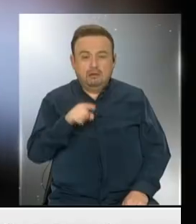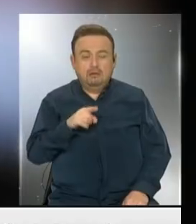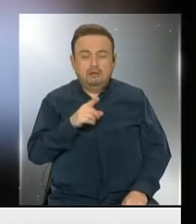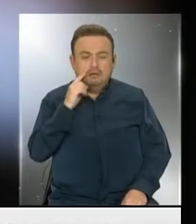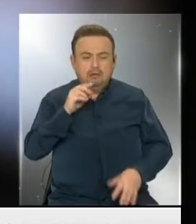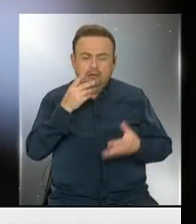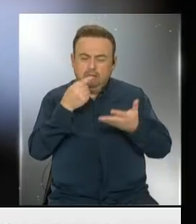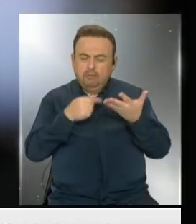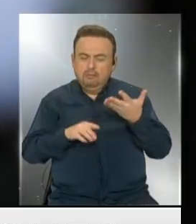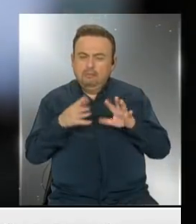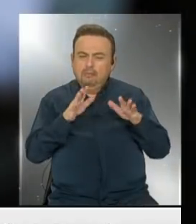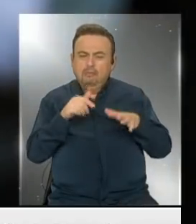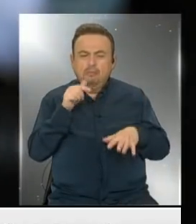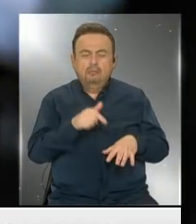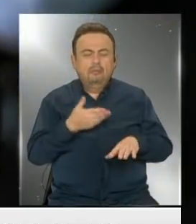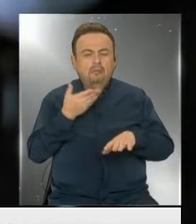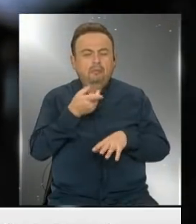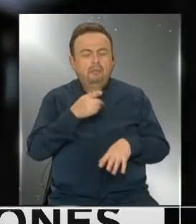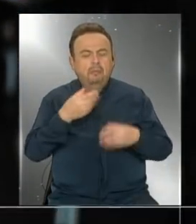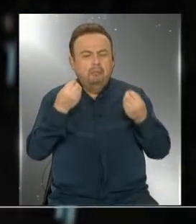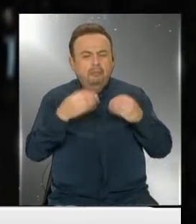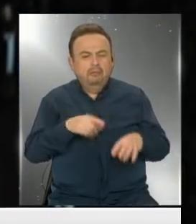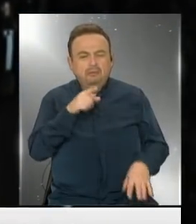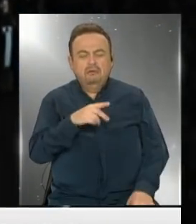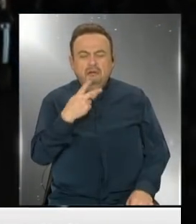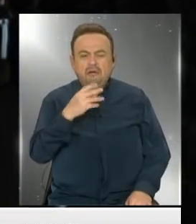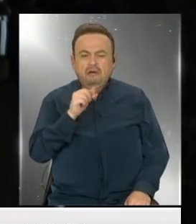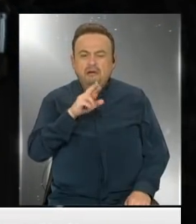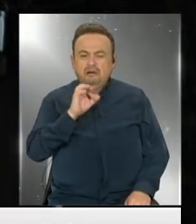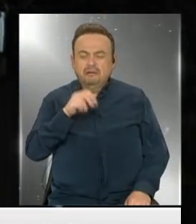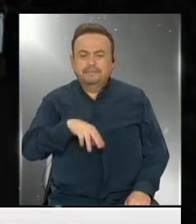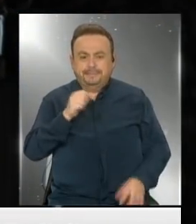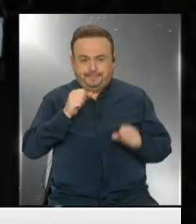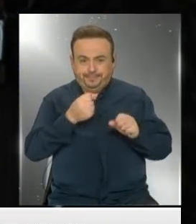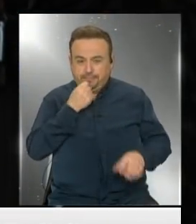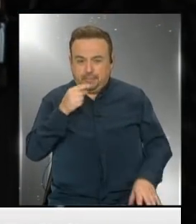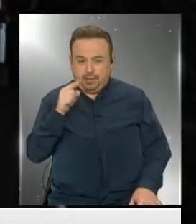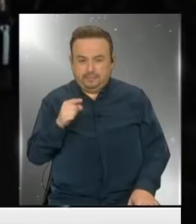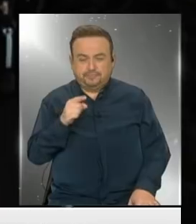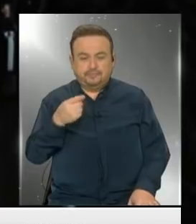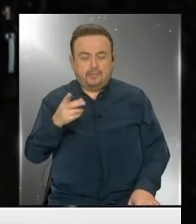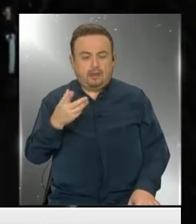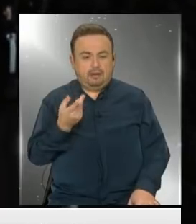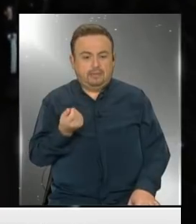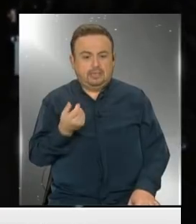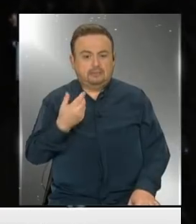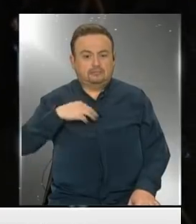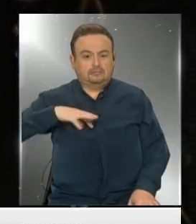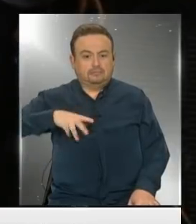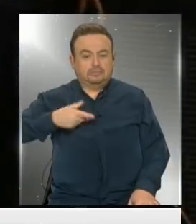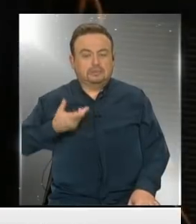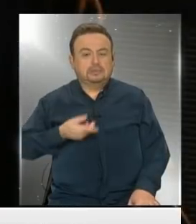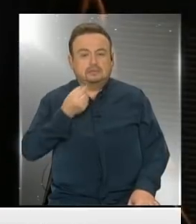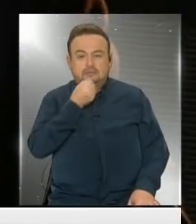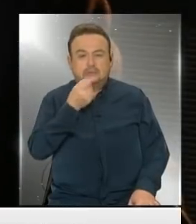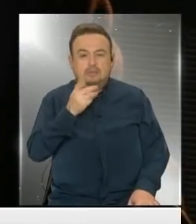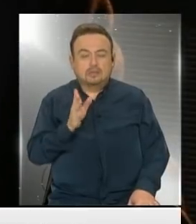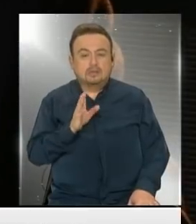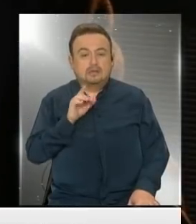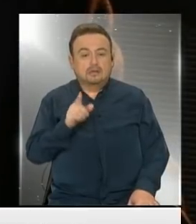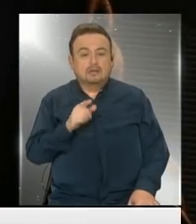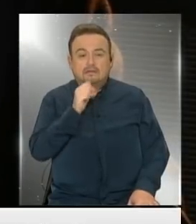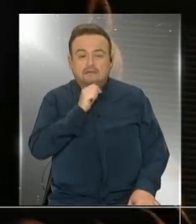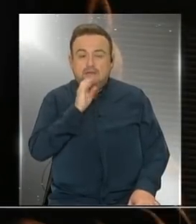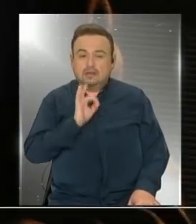cálculo de cuánto dinero ha perdido Karen. ¿Se puede hacer una denuncia por apropiación ilícita? La tipificación de la